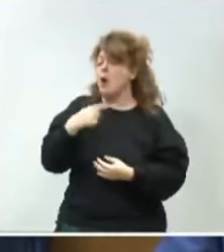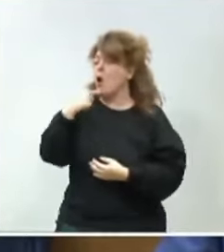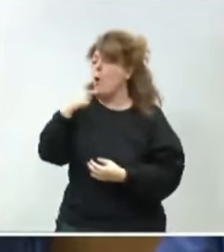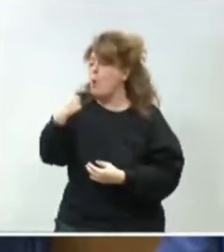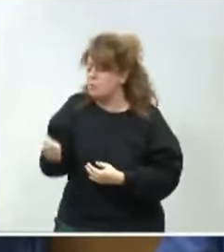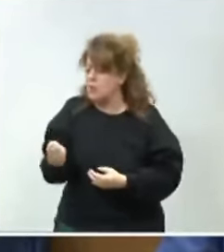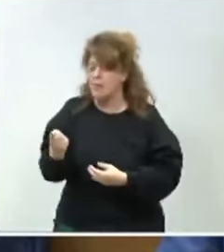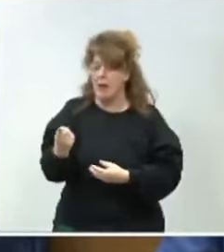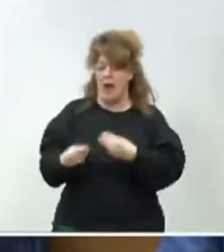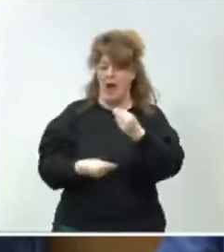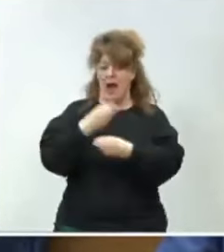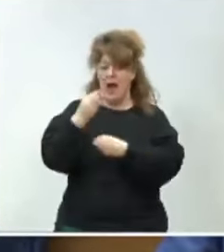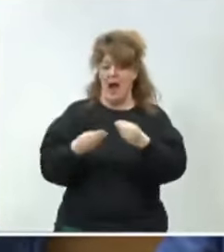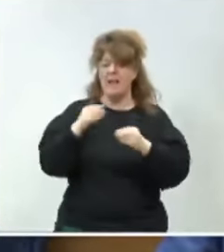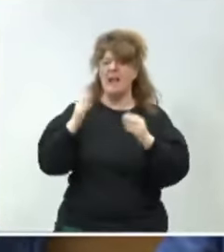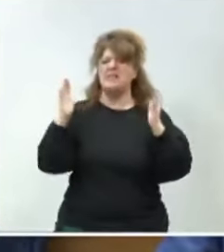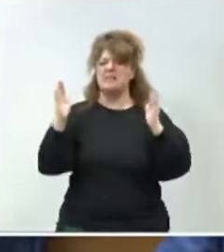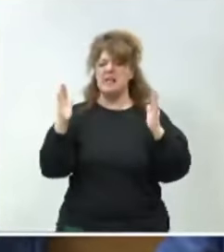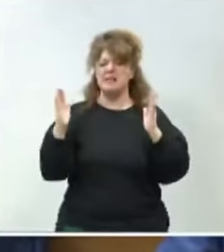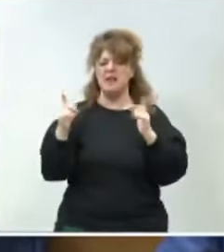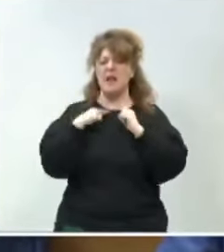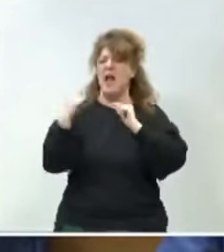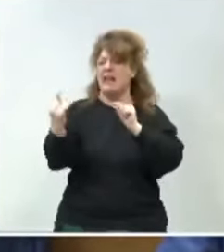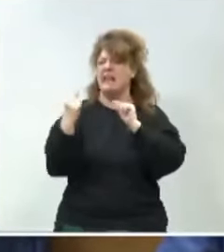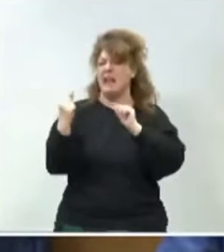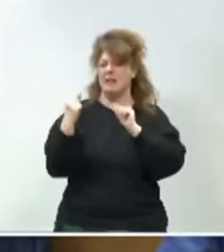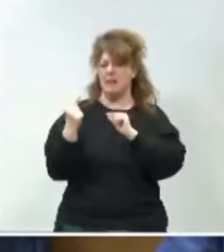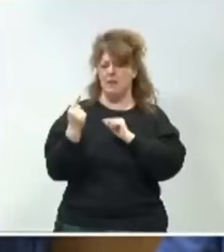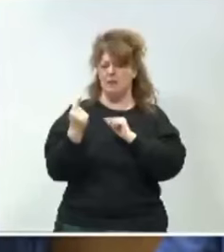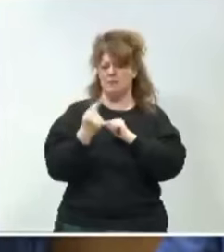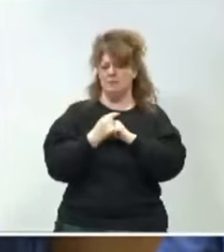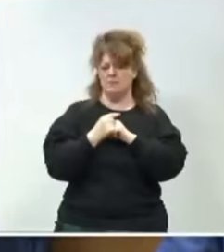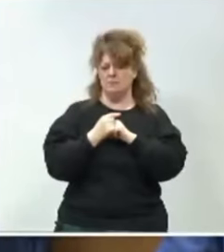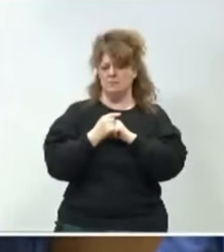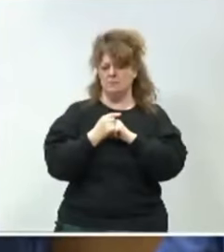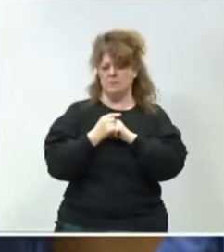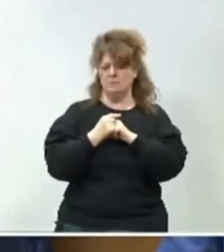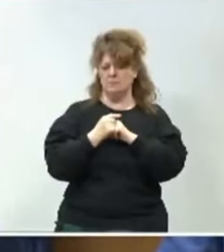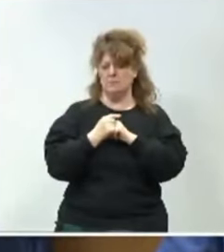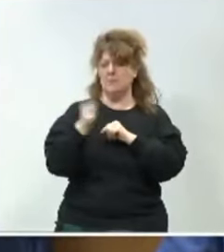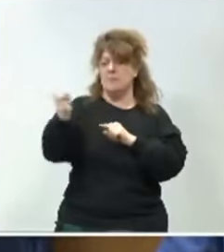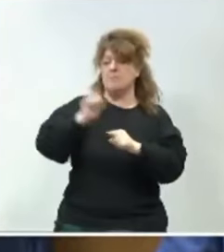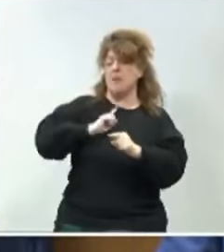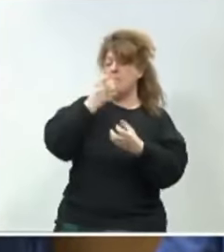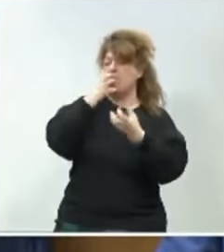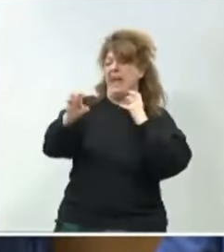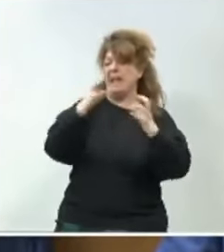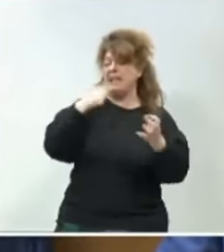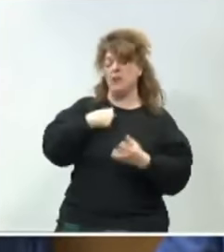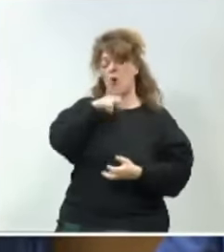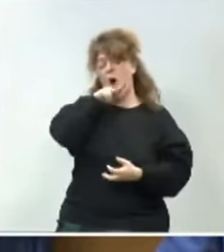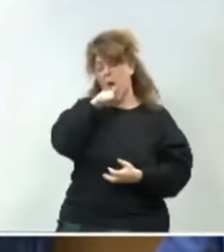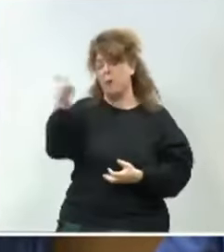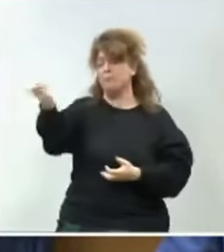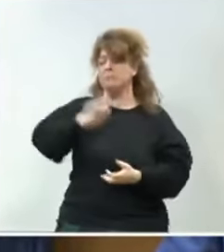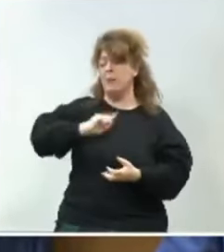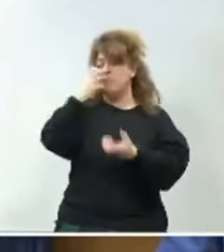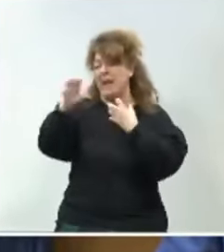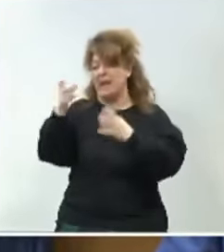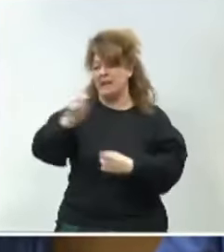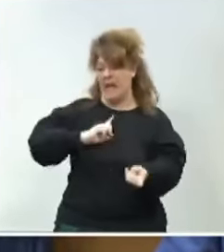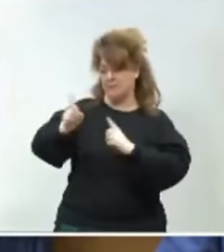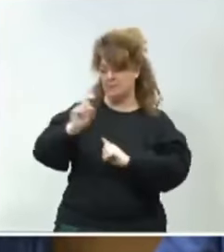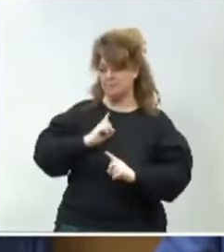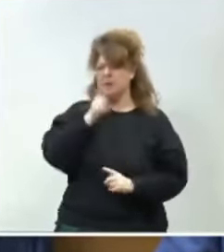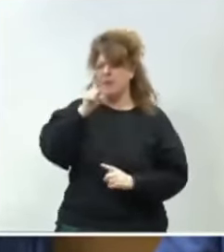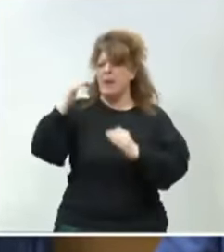haremos esta sesión interactiva en la que los demás me gritan, mientras que yo hablo. Hemos bajado el IVA